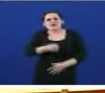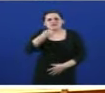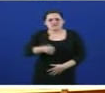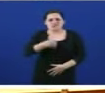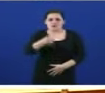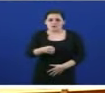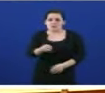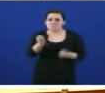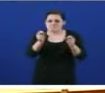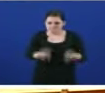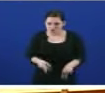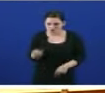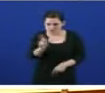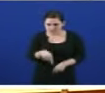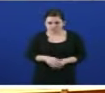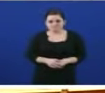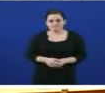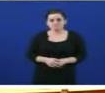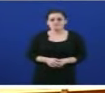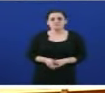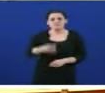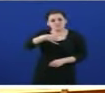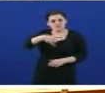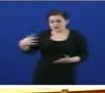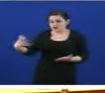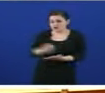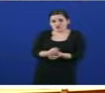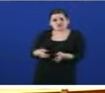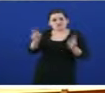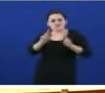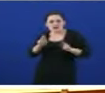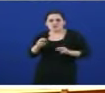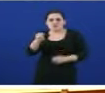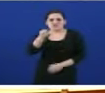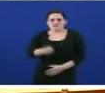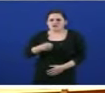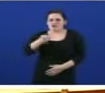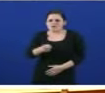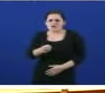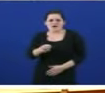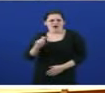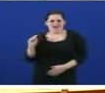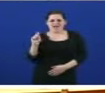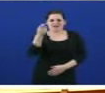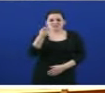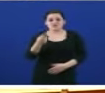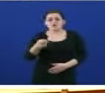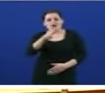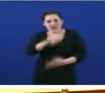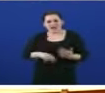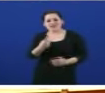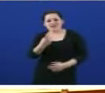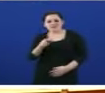van ir millor. Todos esperamos, señoría, que o xacobeo señe o revulsivo neste ano 2010 que Galiza necesita.